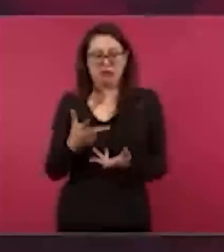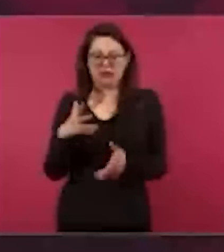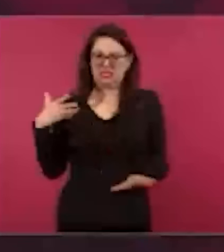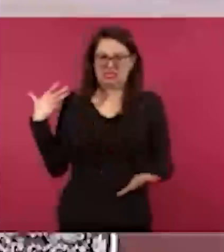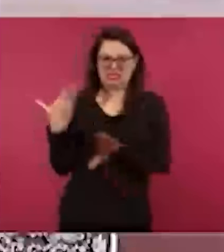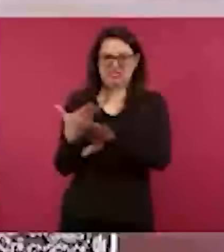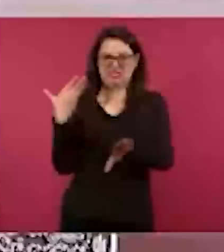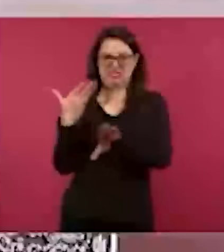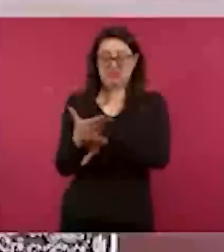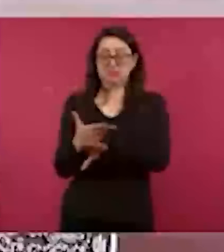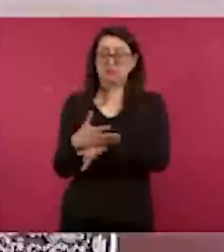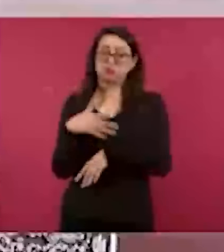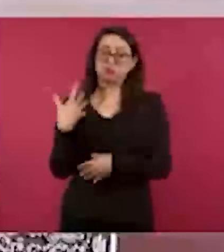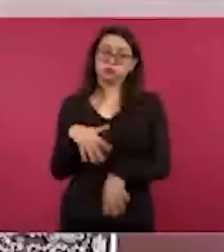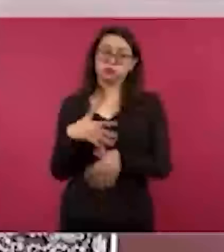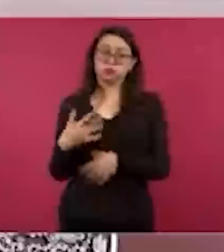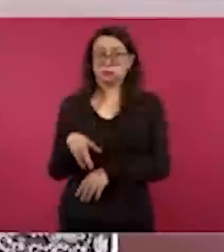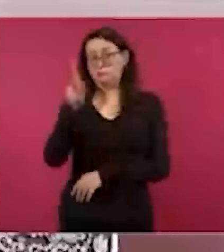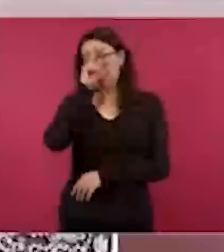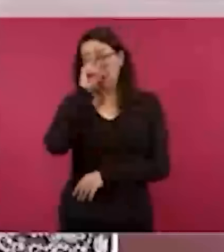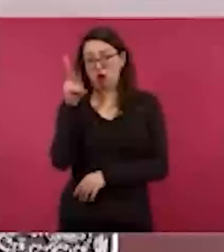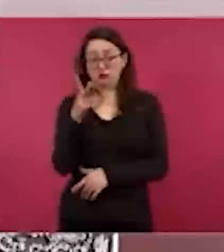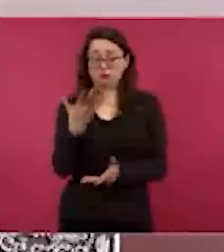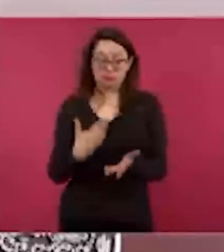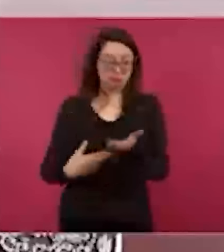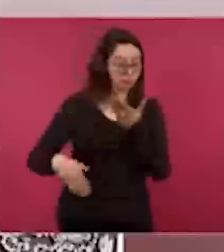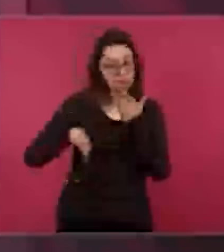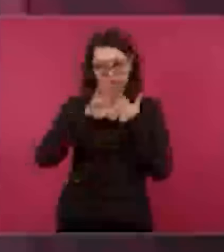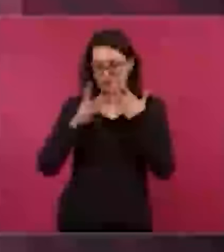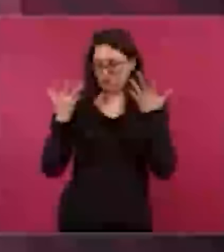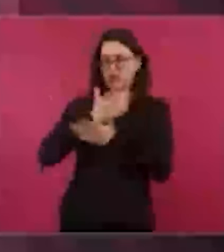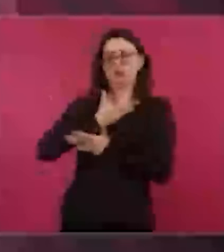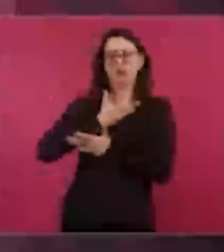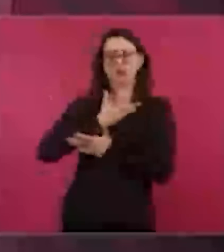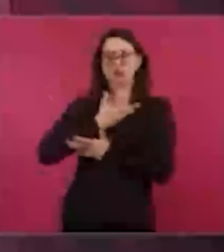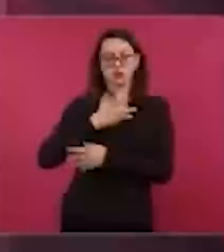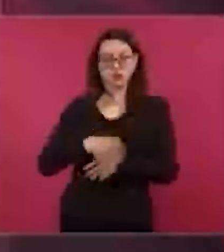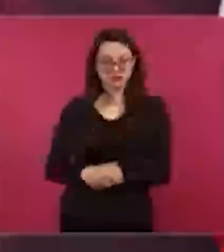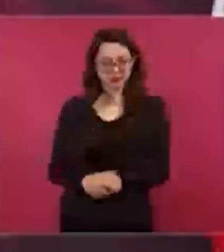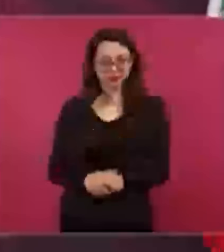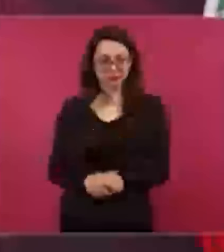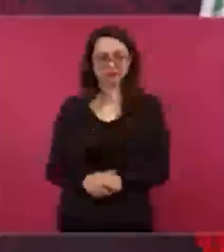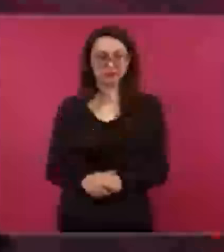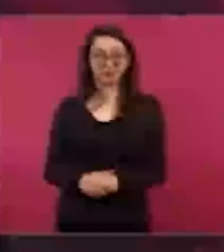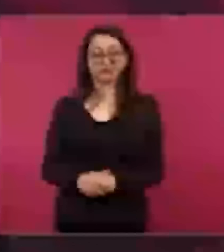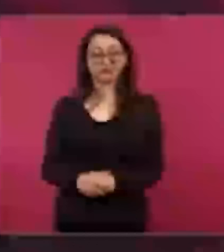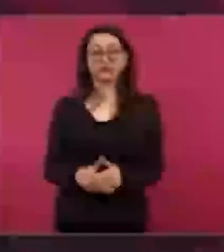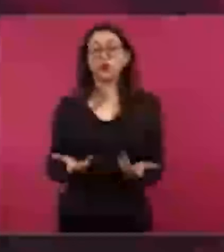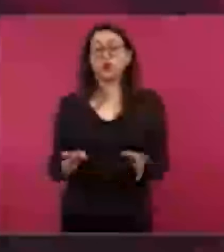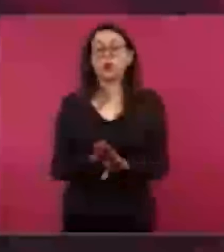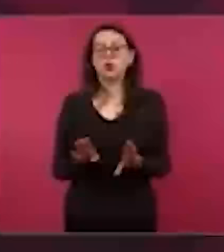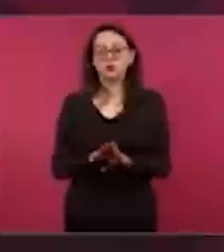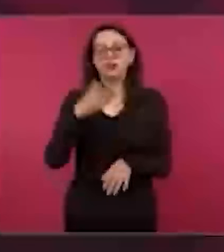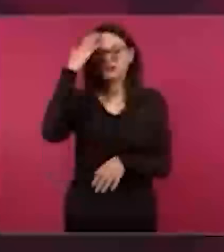efecto de Búmenan, que se lanza